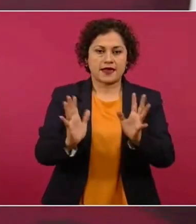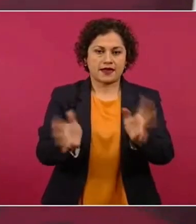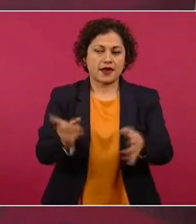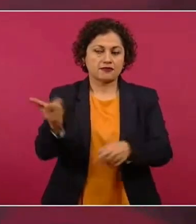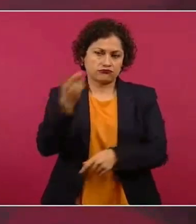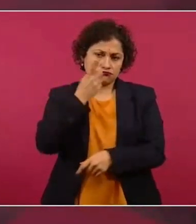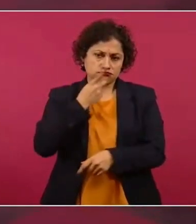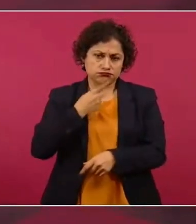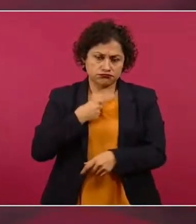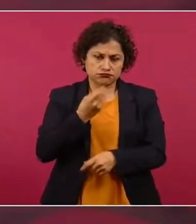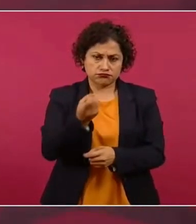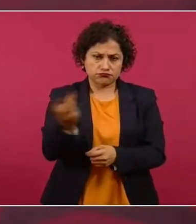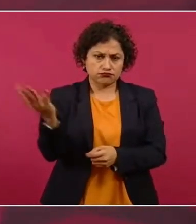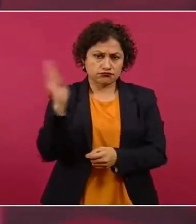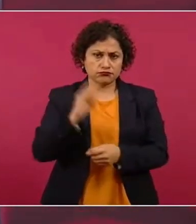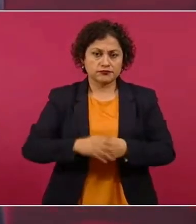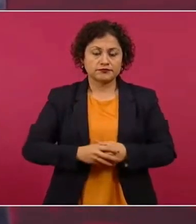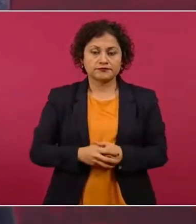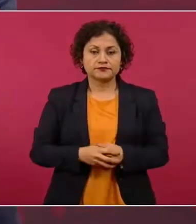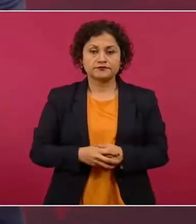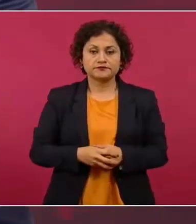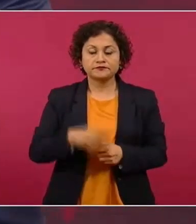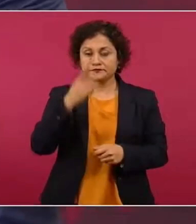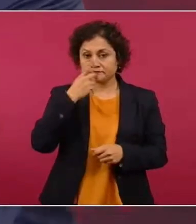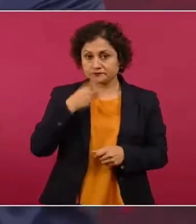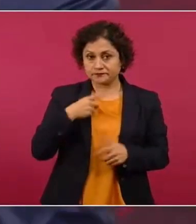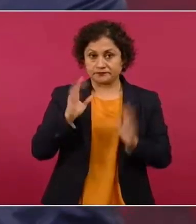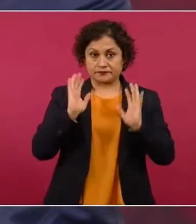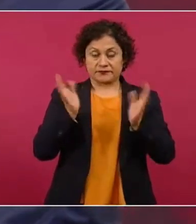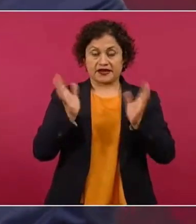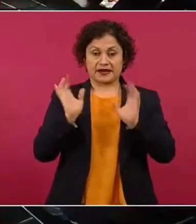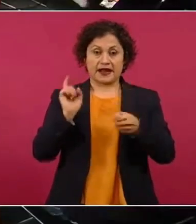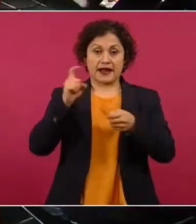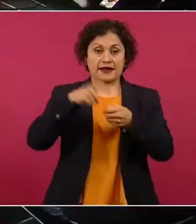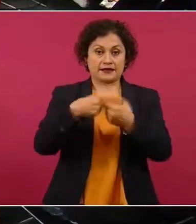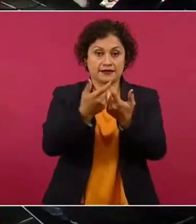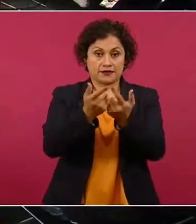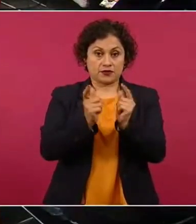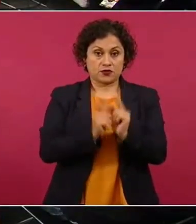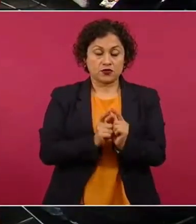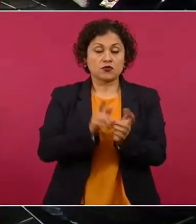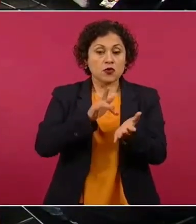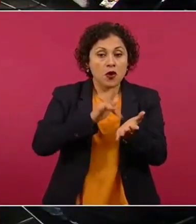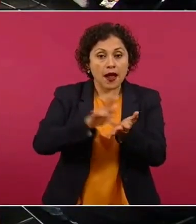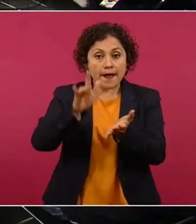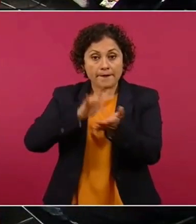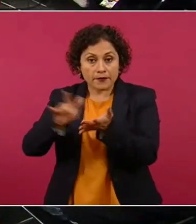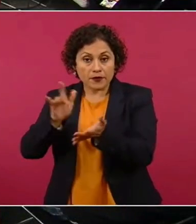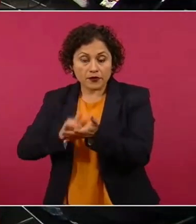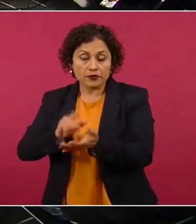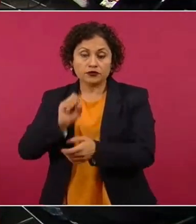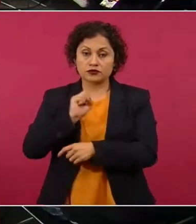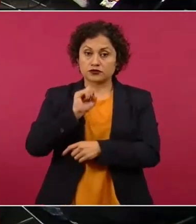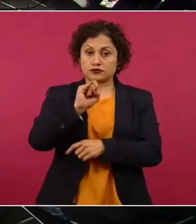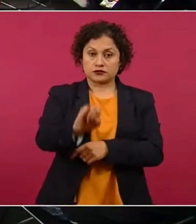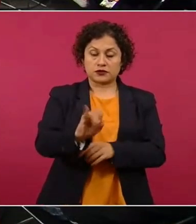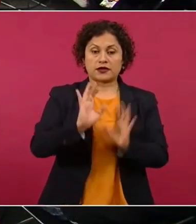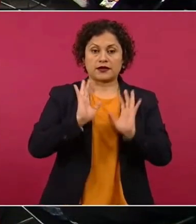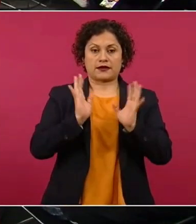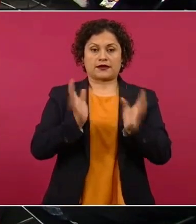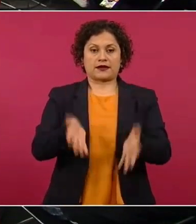Y me dicen que ya están incluidos. Pero nada más es cosa de dejarlo,